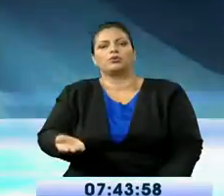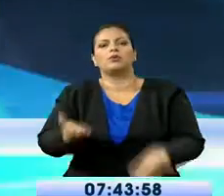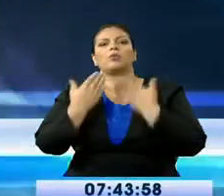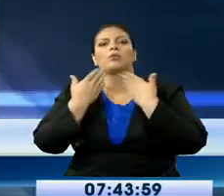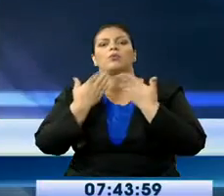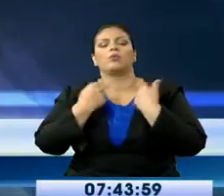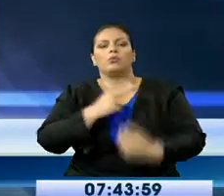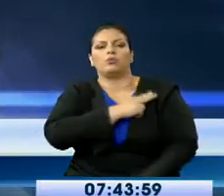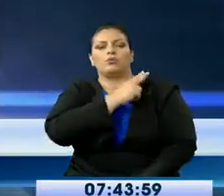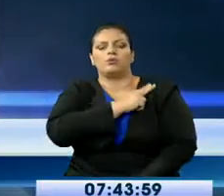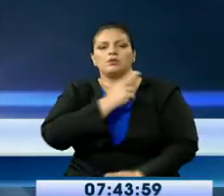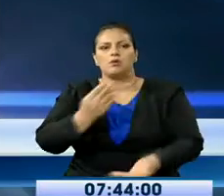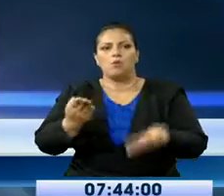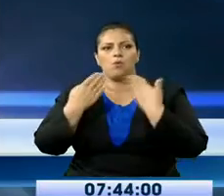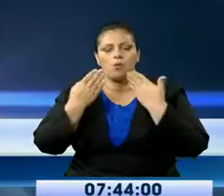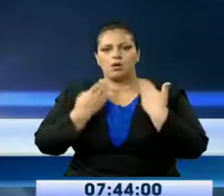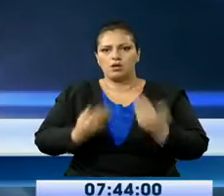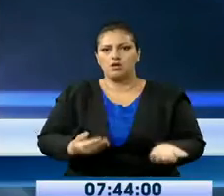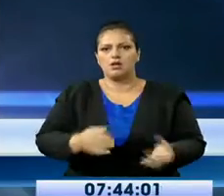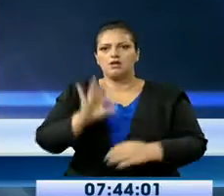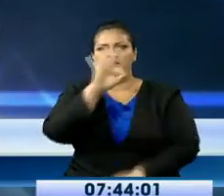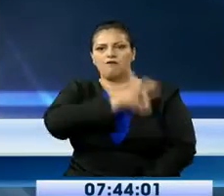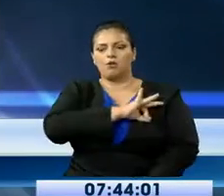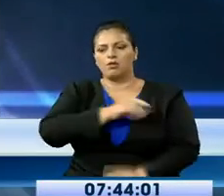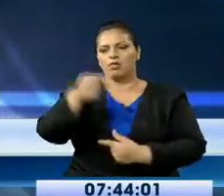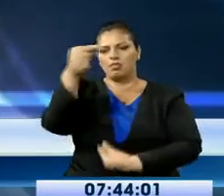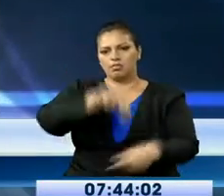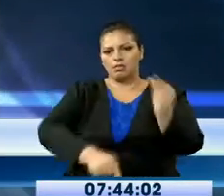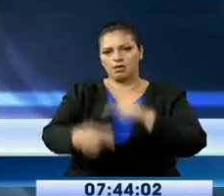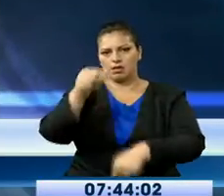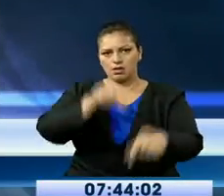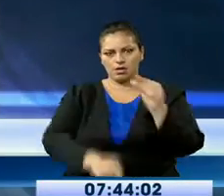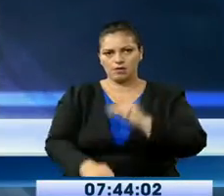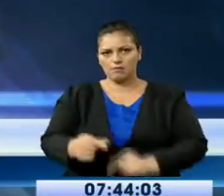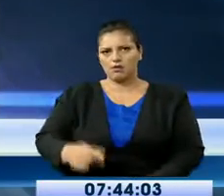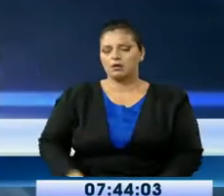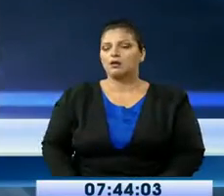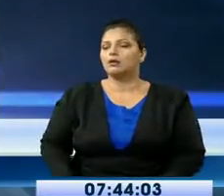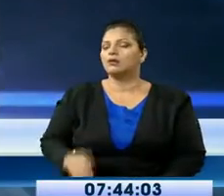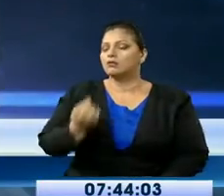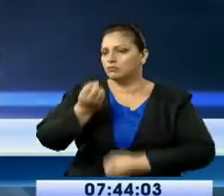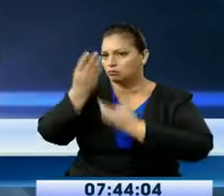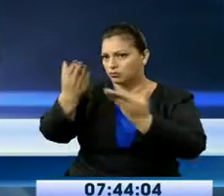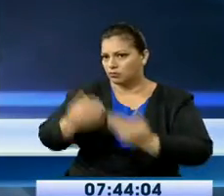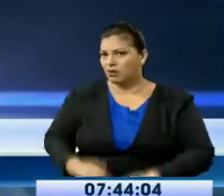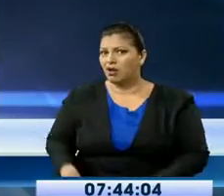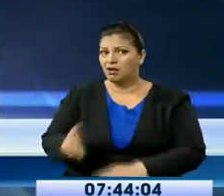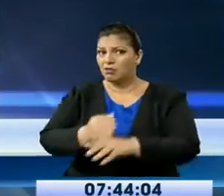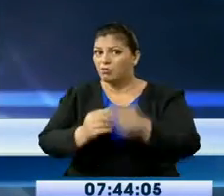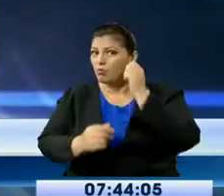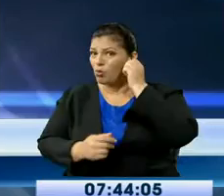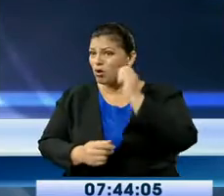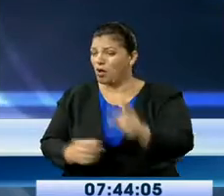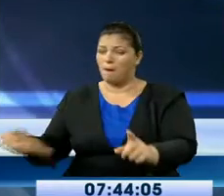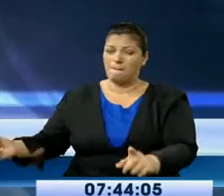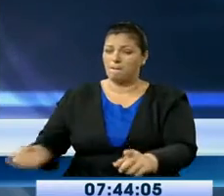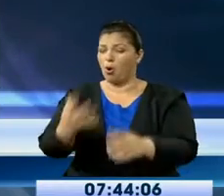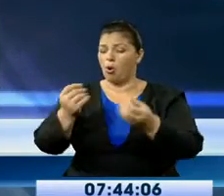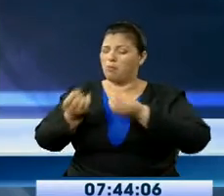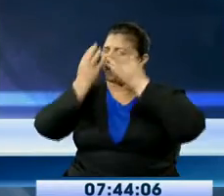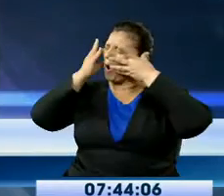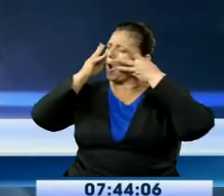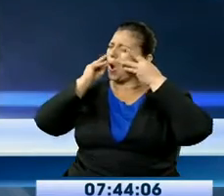podría determinar el tipo de agente químico que es utilizado para ello. Bueno, en este caso podría haber sido